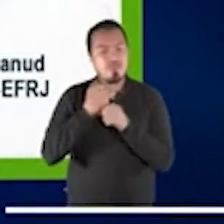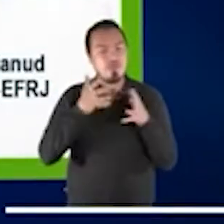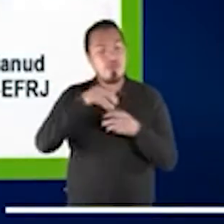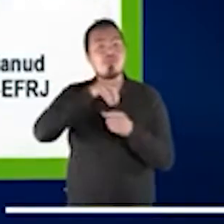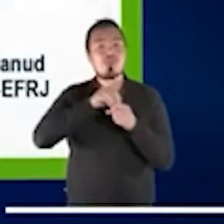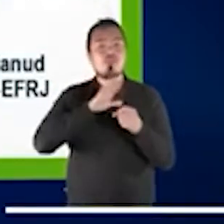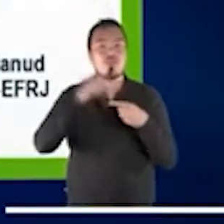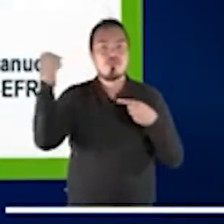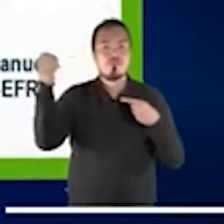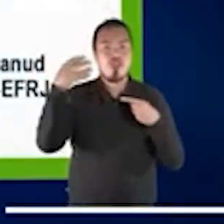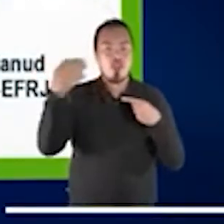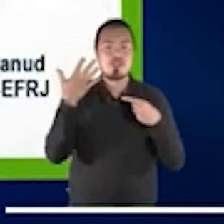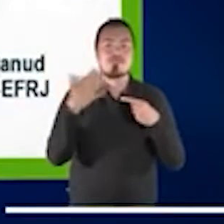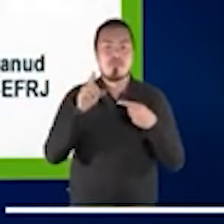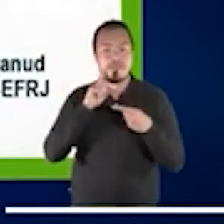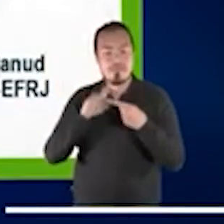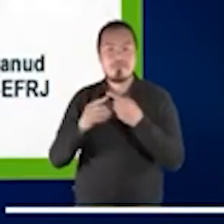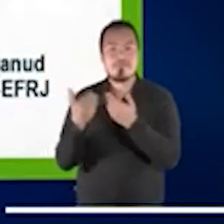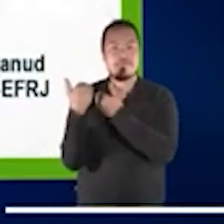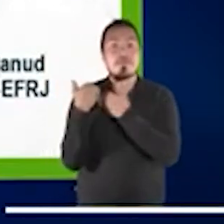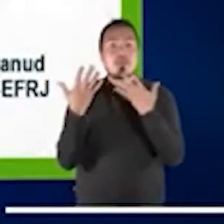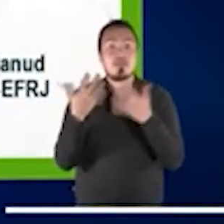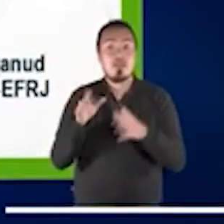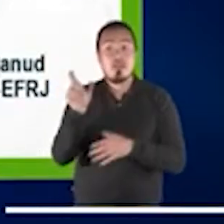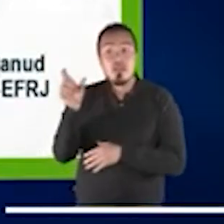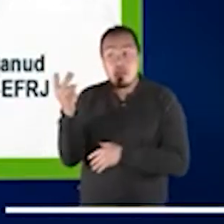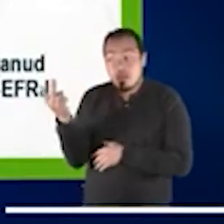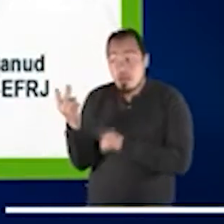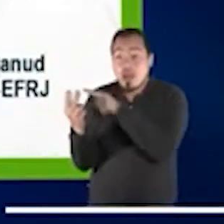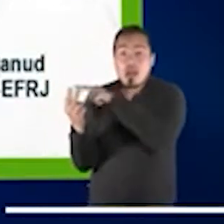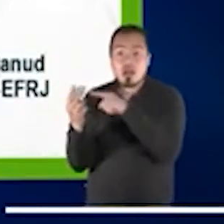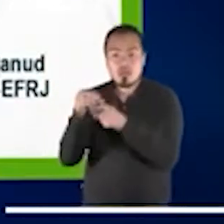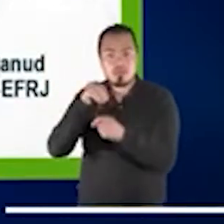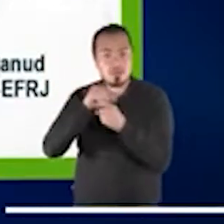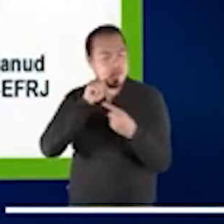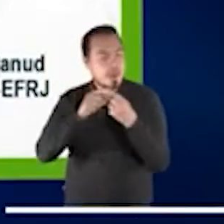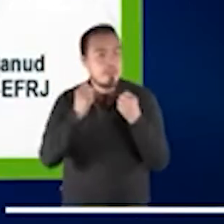que está basado en Bélgica, pero que trabaja a nivel internacional.